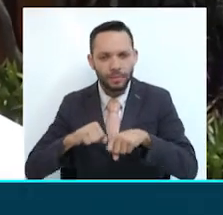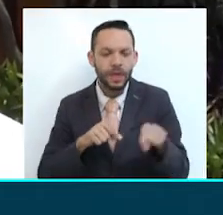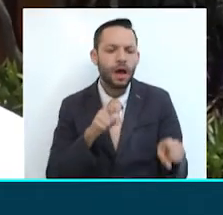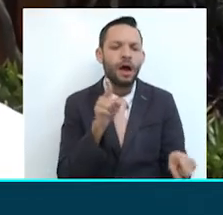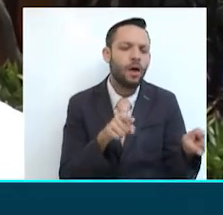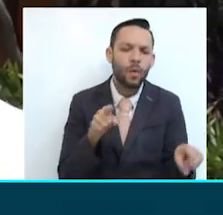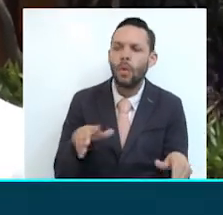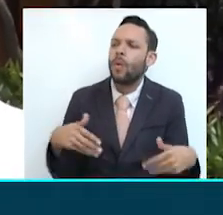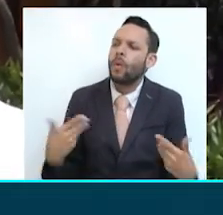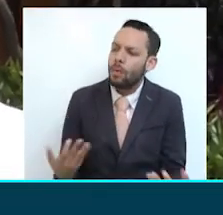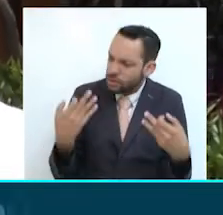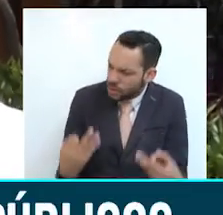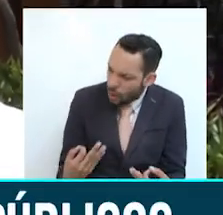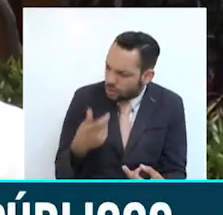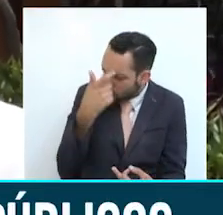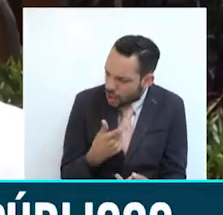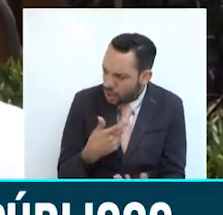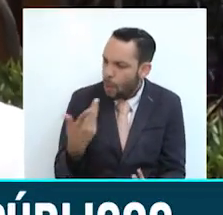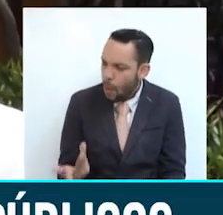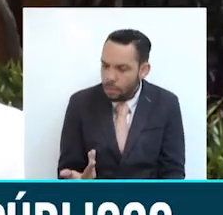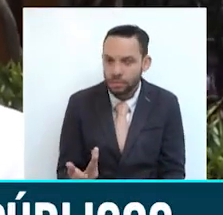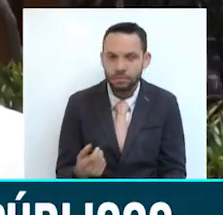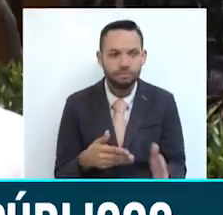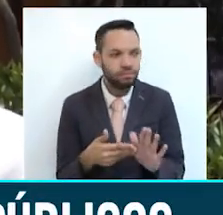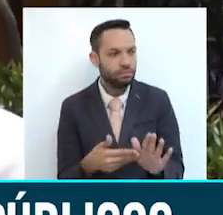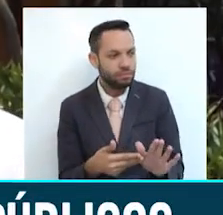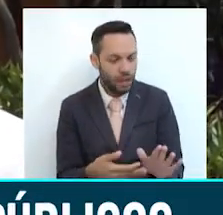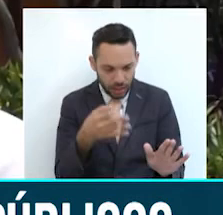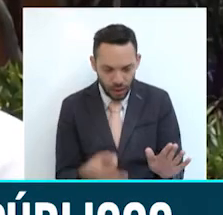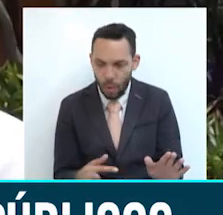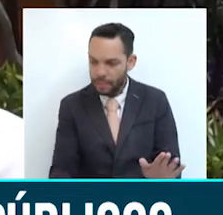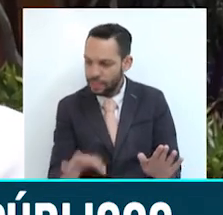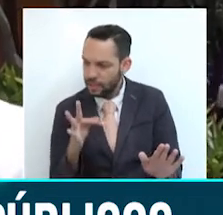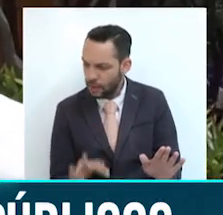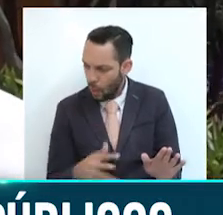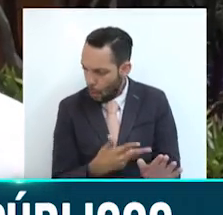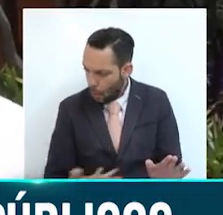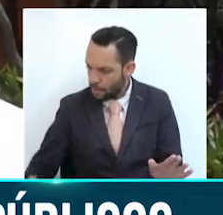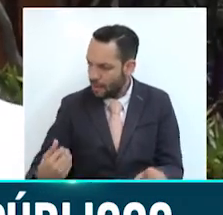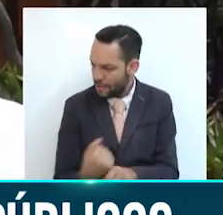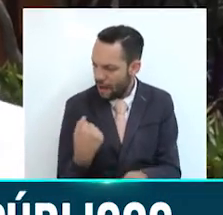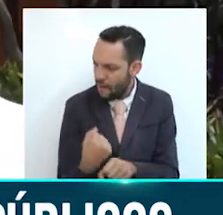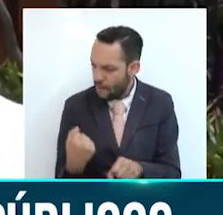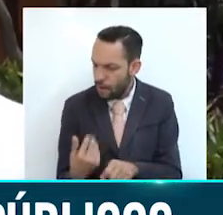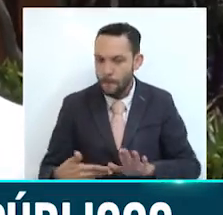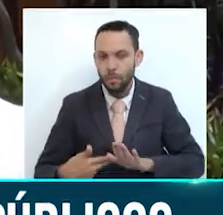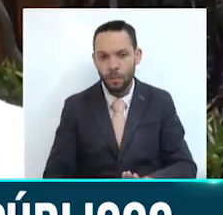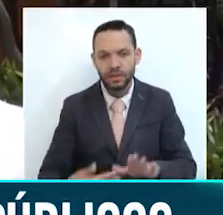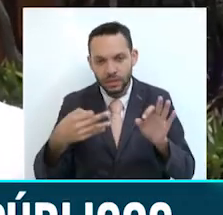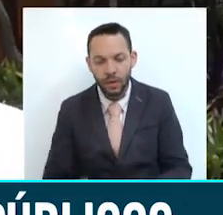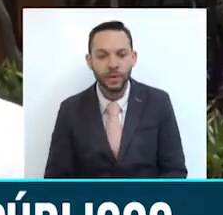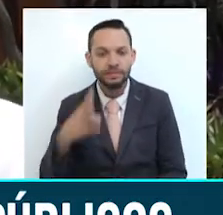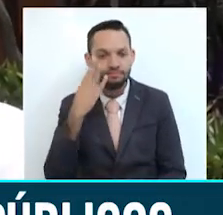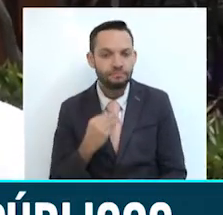dice, bueno, ¿y cómo nos garantizas eso? Uno dice, por sus hechos los conoceréis o por sus frutos los conoceréis, como dice el Evangelio. Son 22 años que